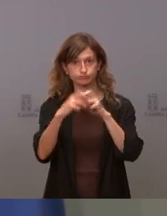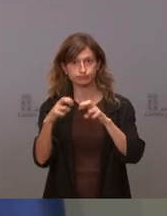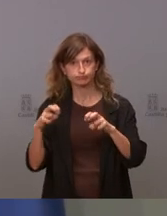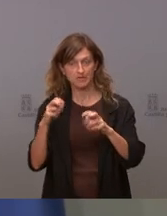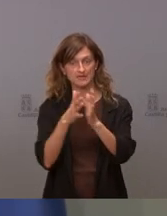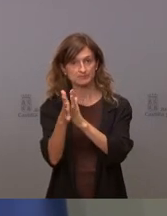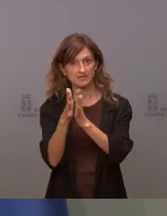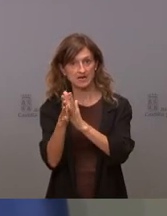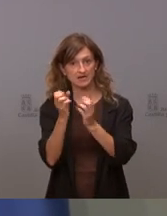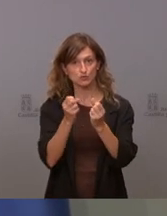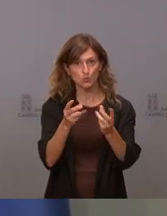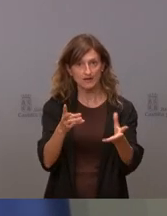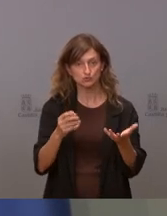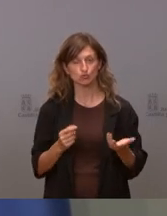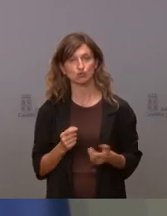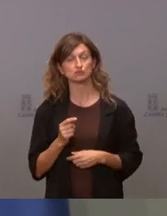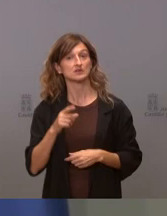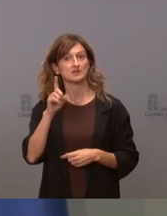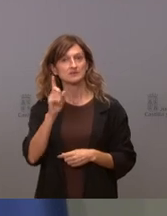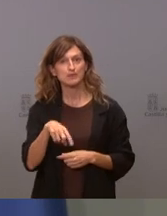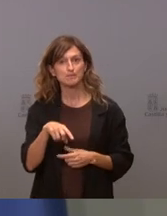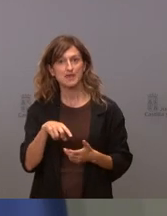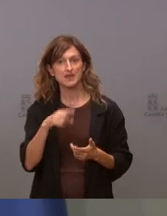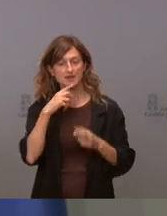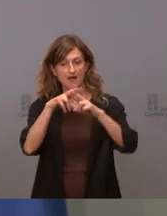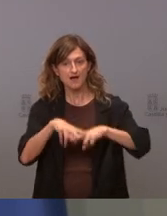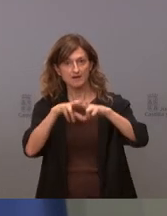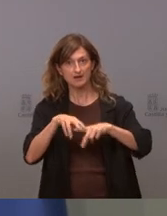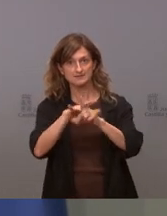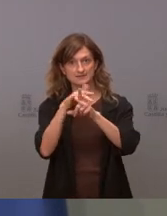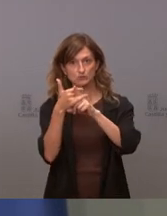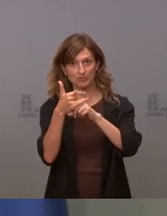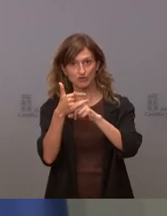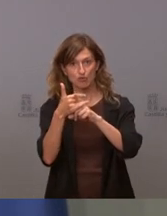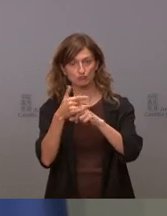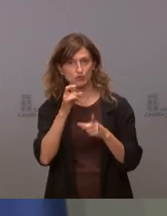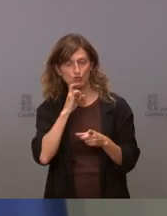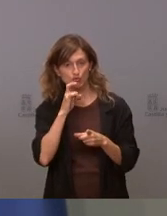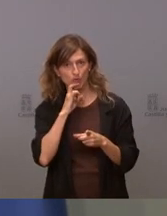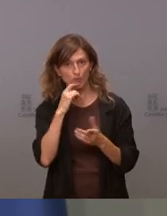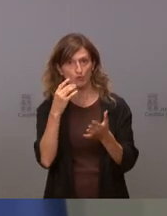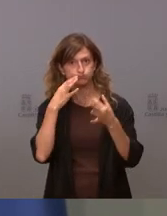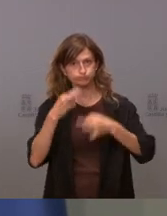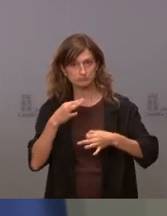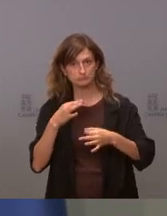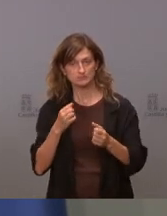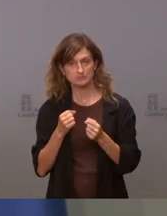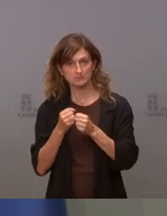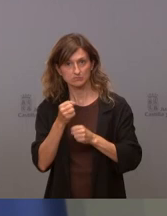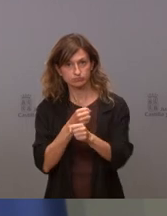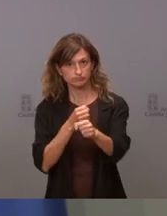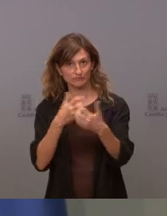explicarles los números y hacerles el análisis de la situación y cómo vamos a garantizar el